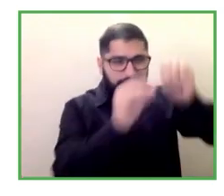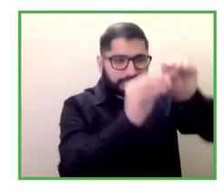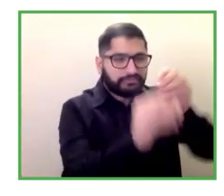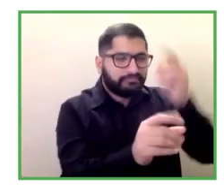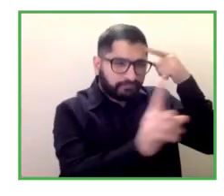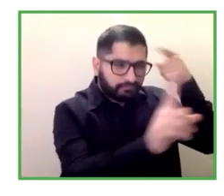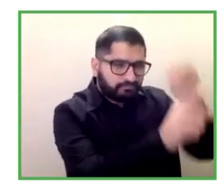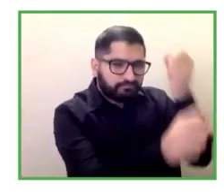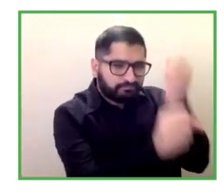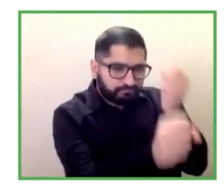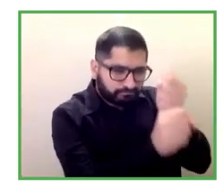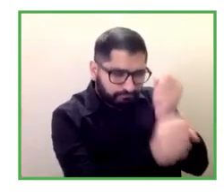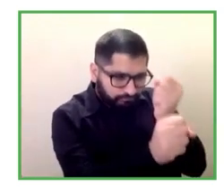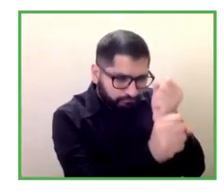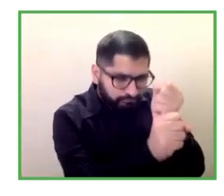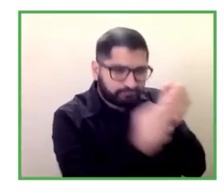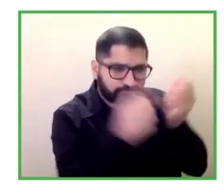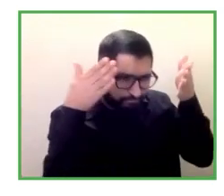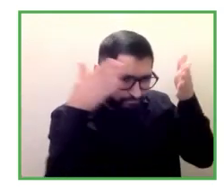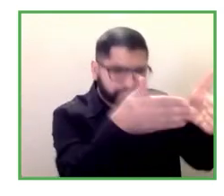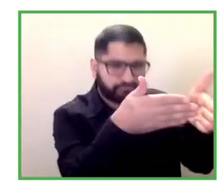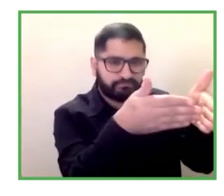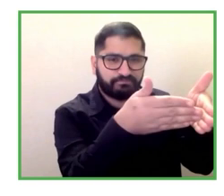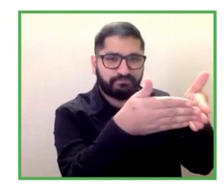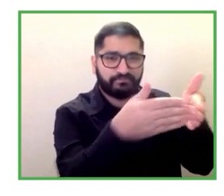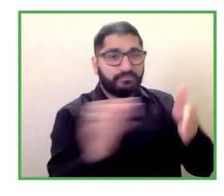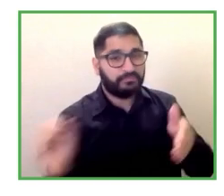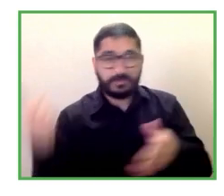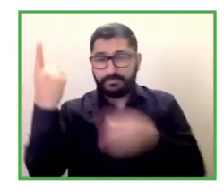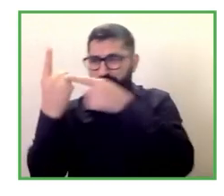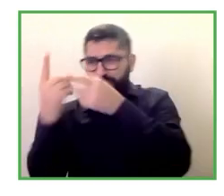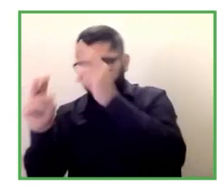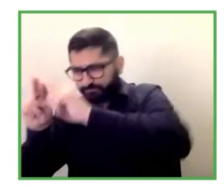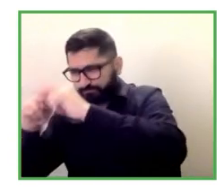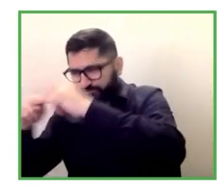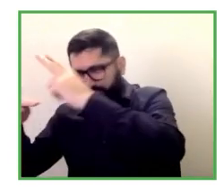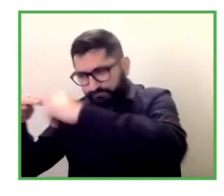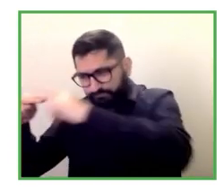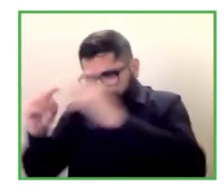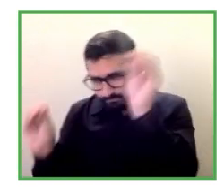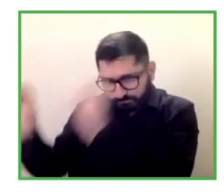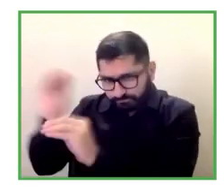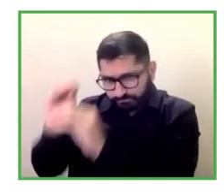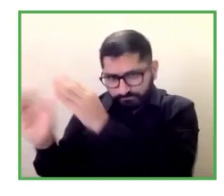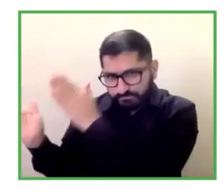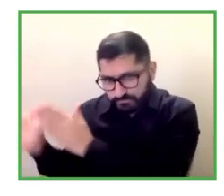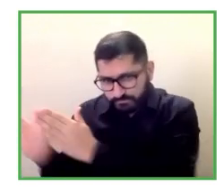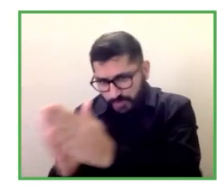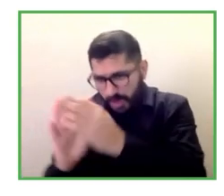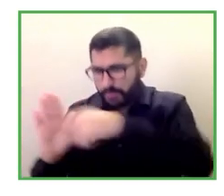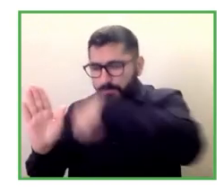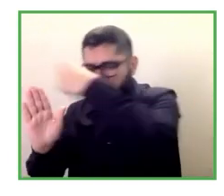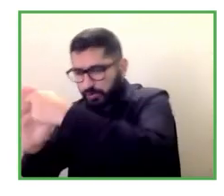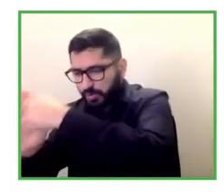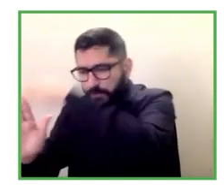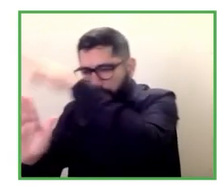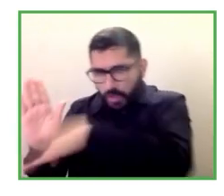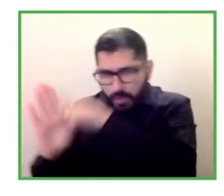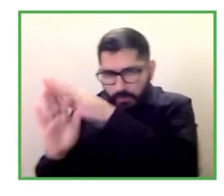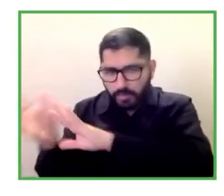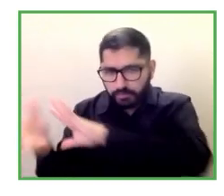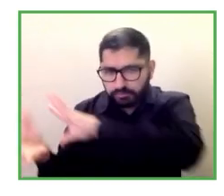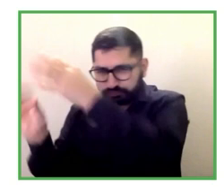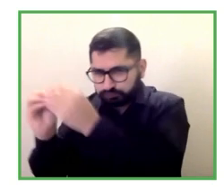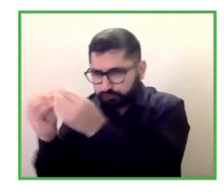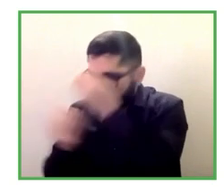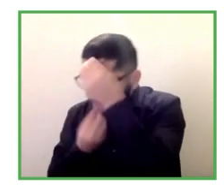primero que hicimos fue desarrollar programas formativos dentro de la institución penitenciaria pero cuando decidimos dar un